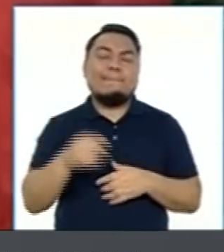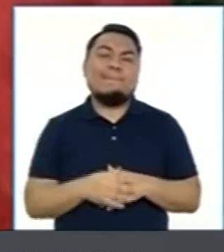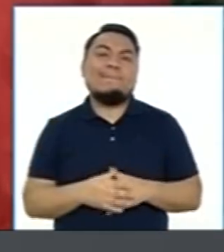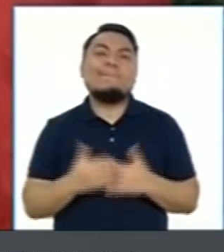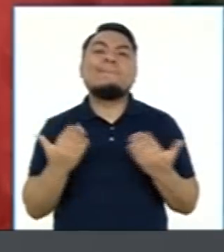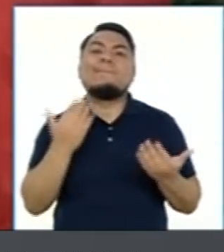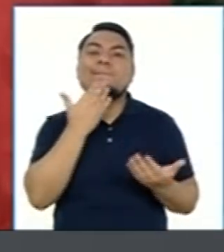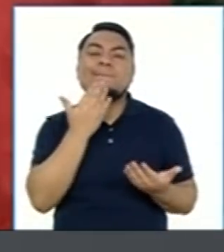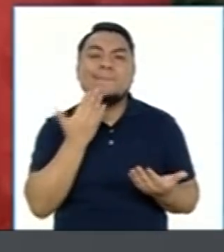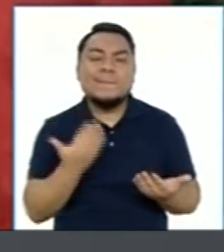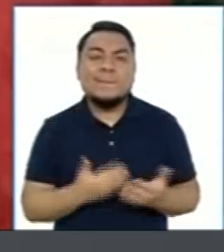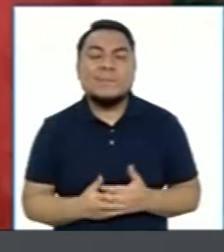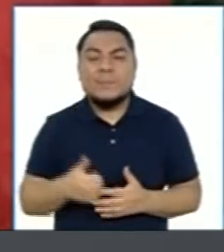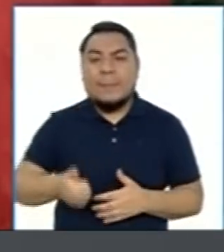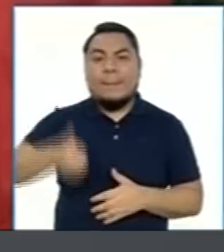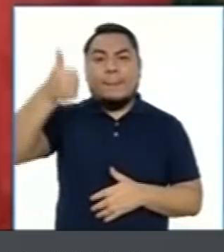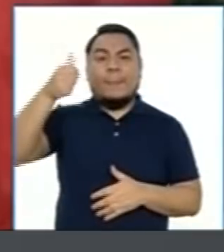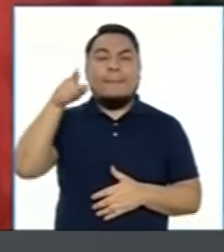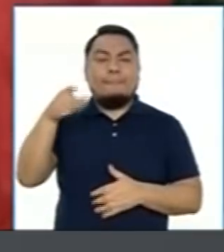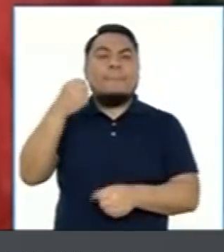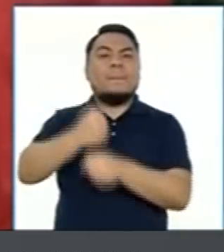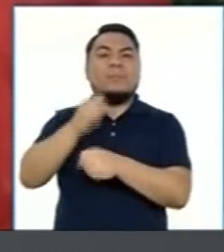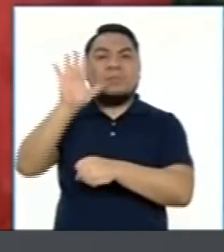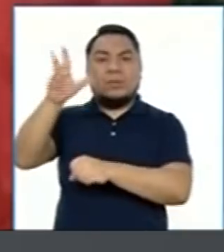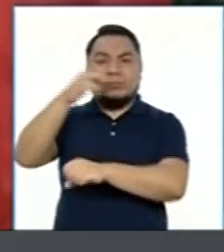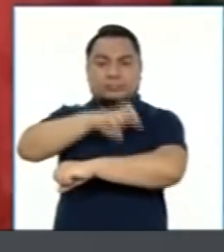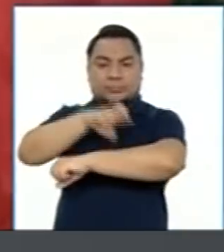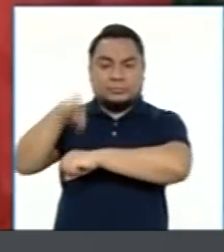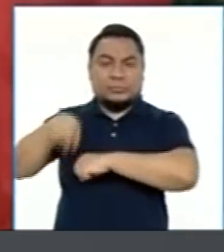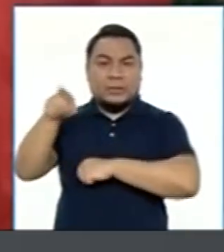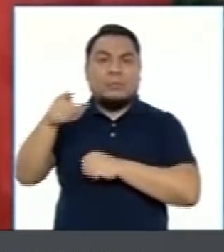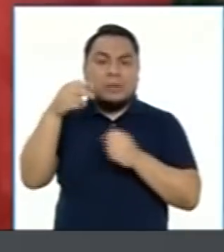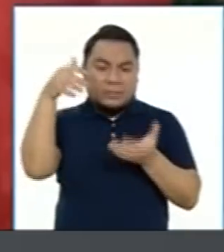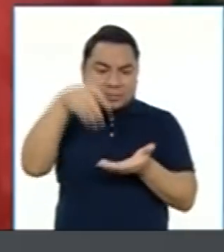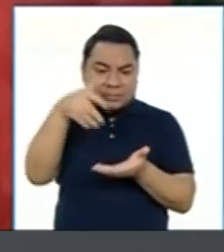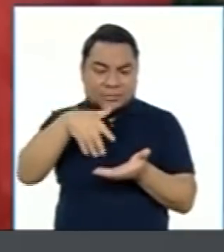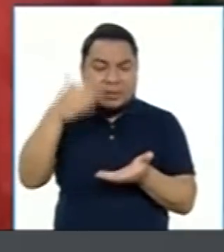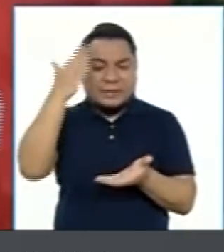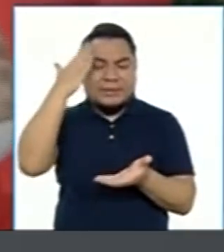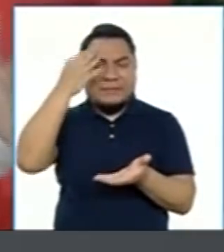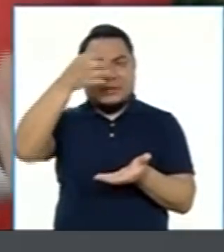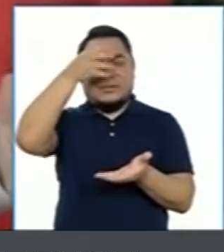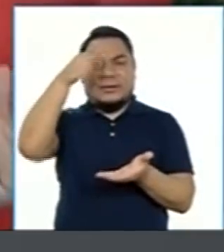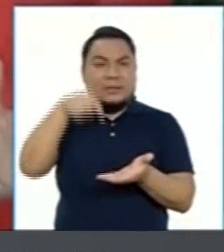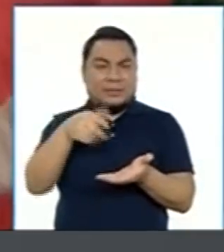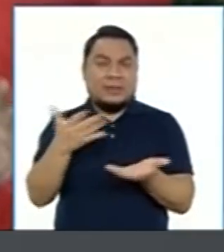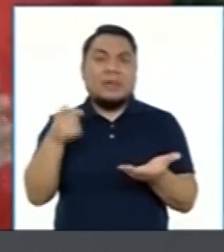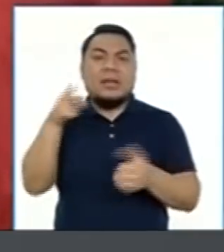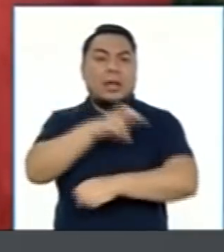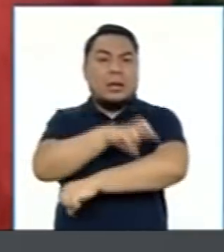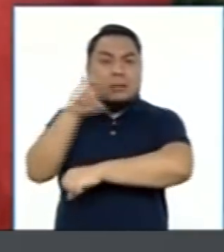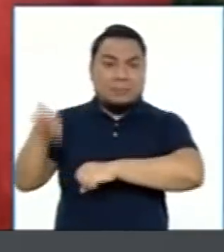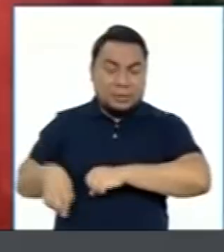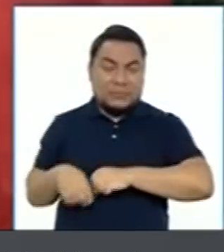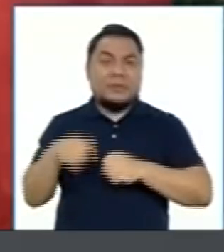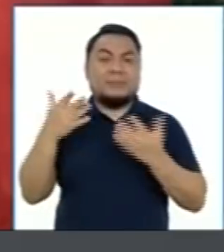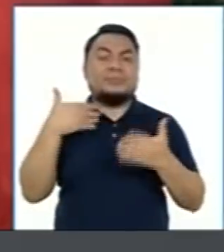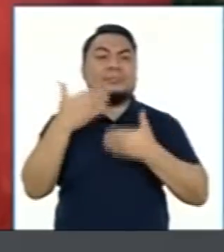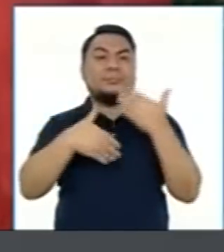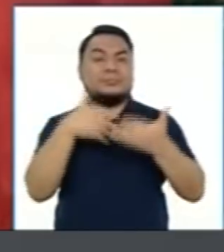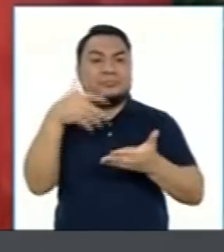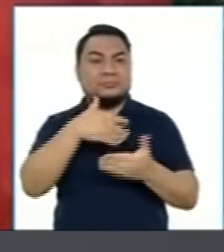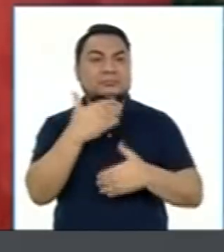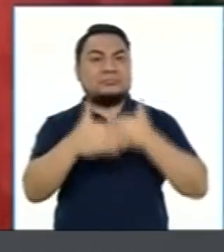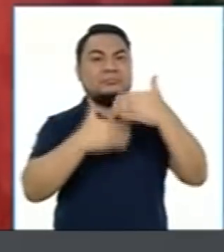un funcionario de carrera. Porque para eso se ha preparado. O tiene una profesión, luego ha hecho una